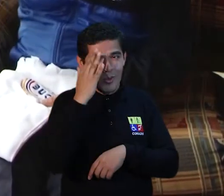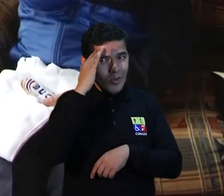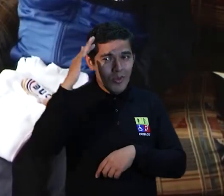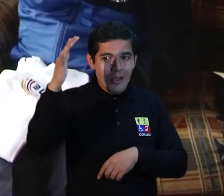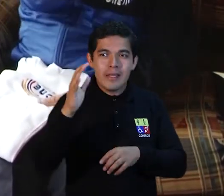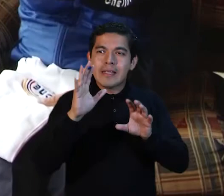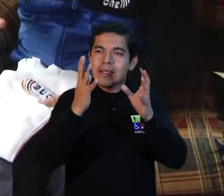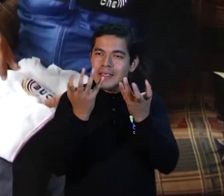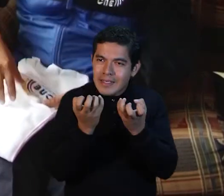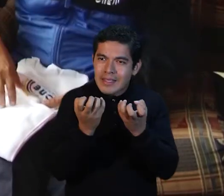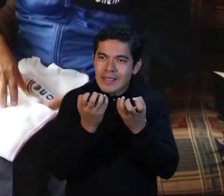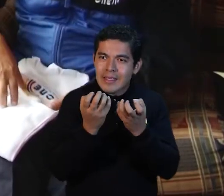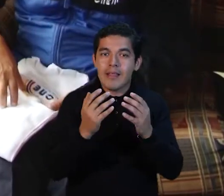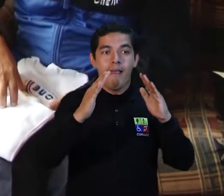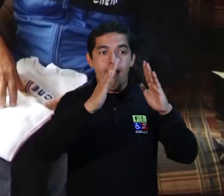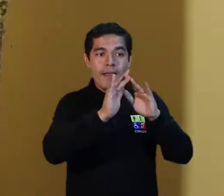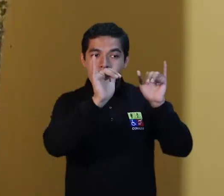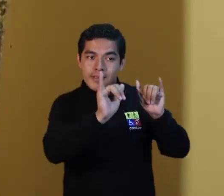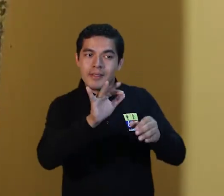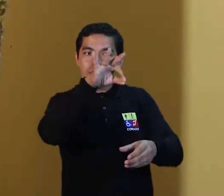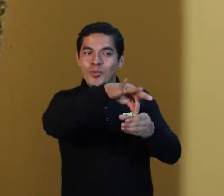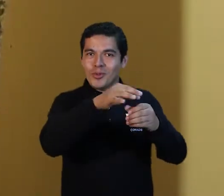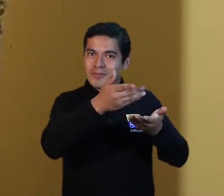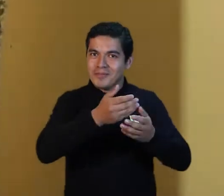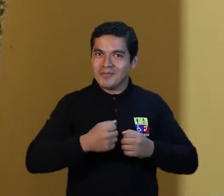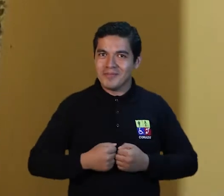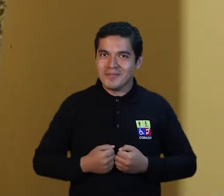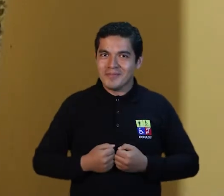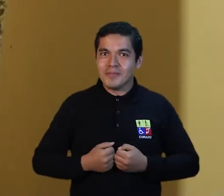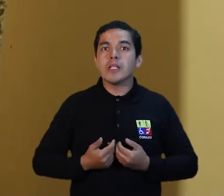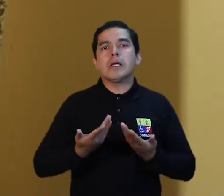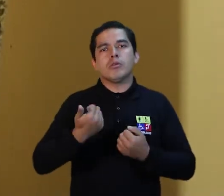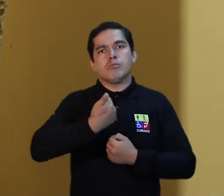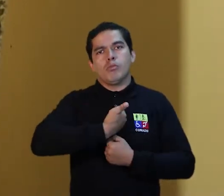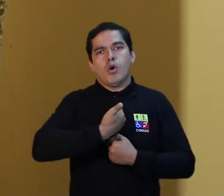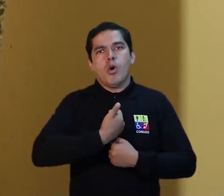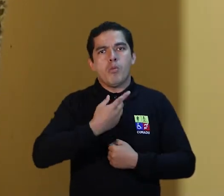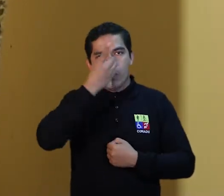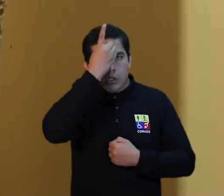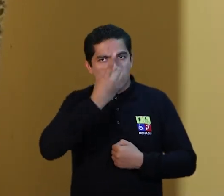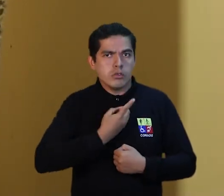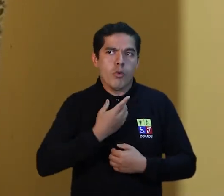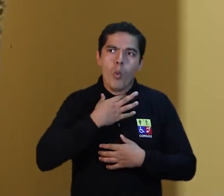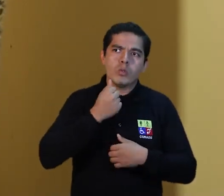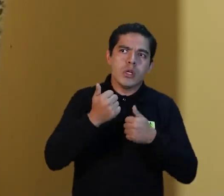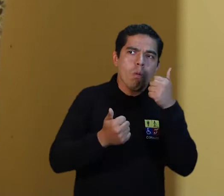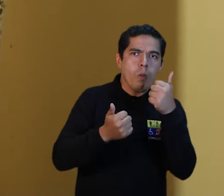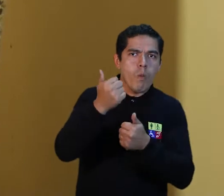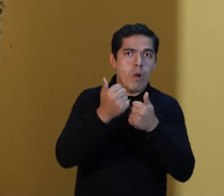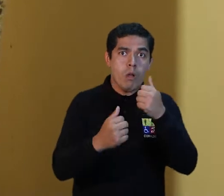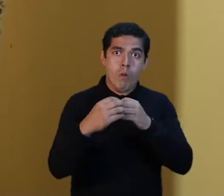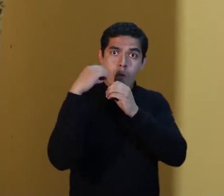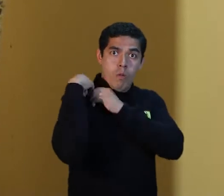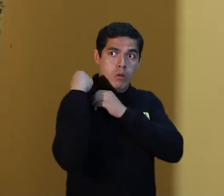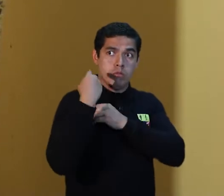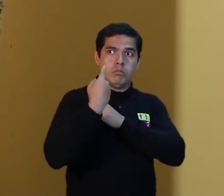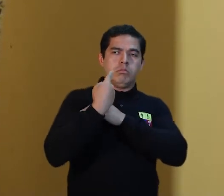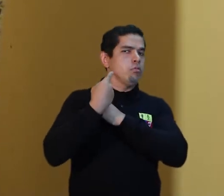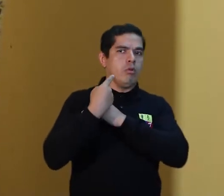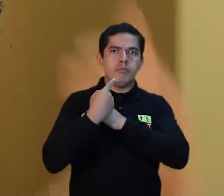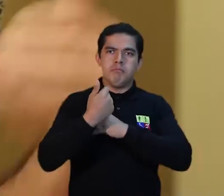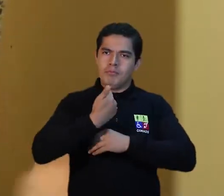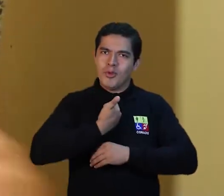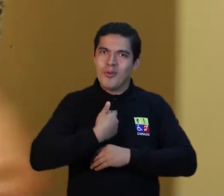ese día llegue el voto acá a la casa. Tengo que elegir al que es de mi agrado, porque el voto no es obligado a nadie,